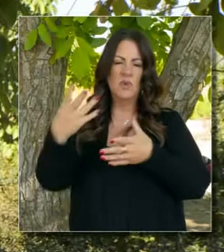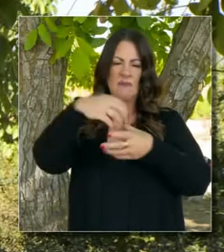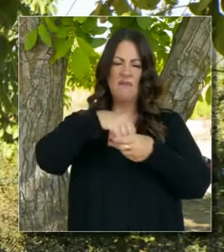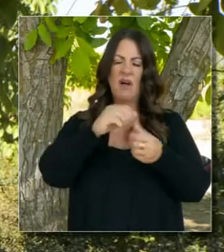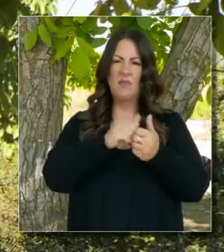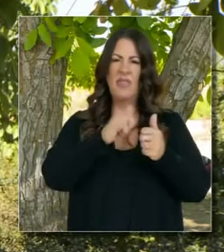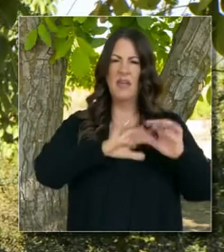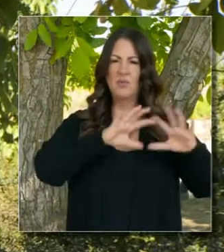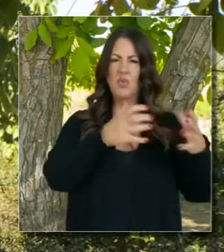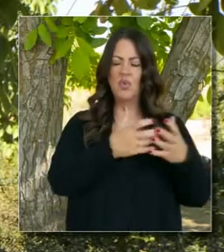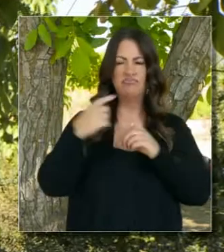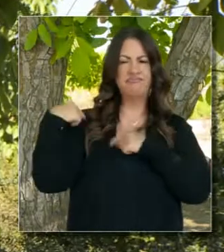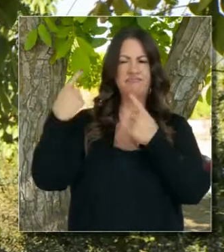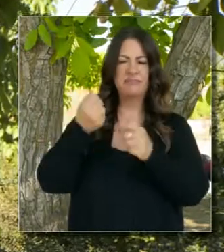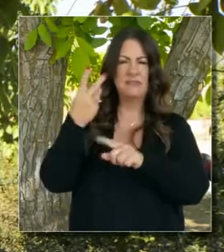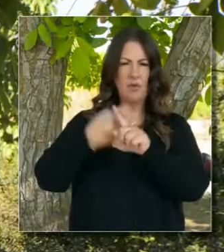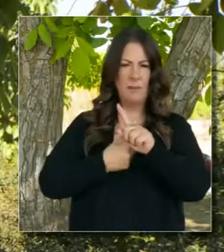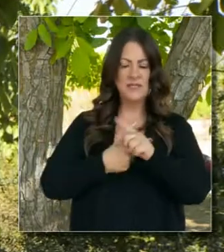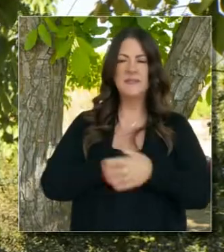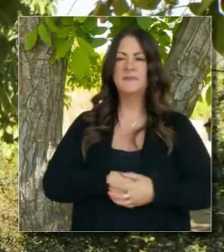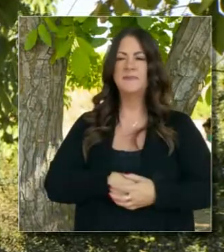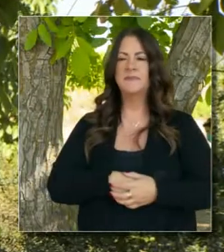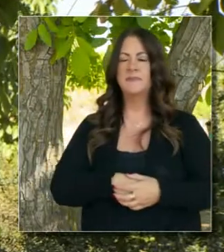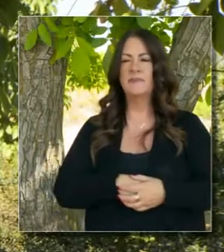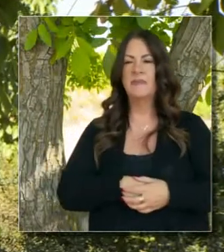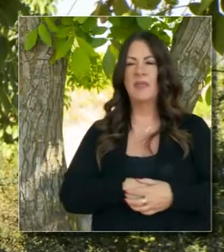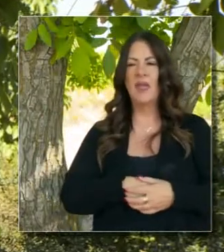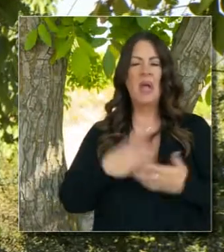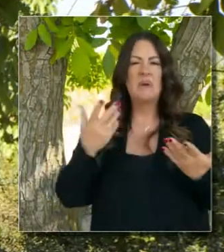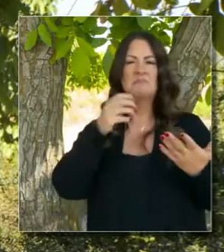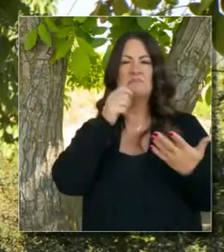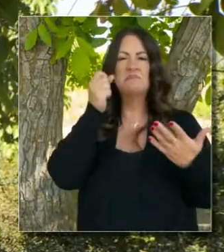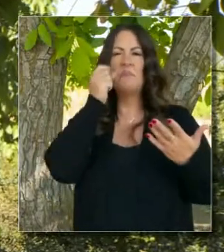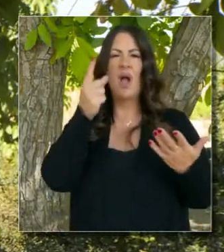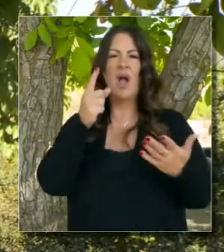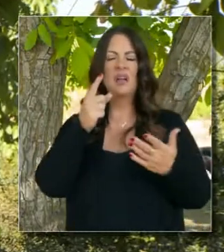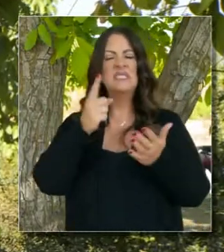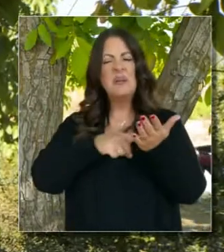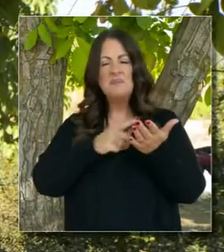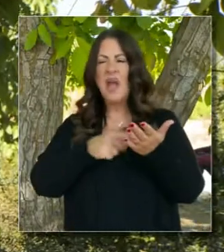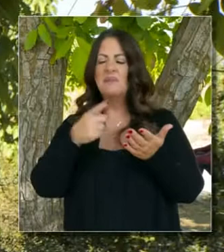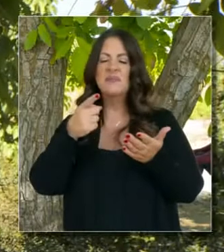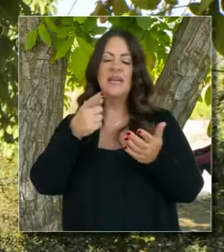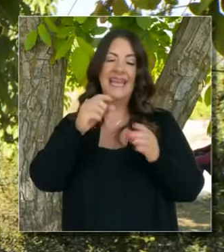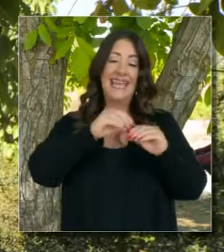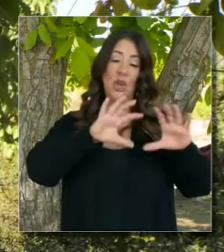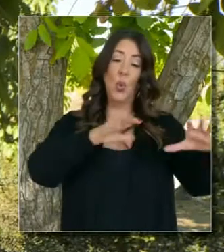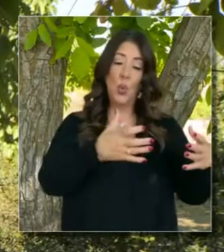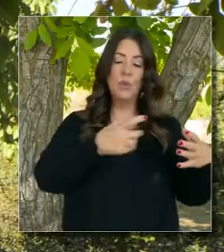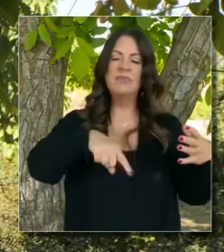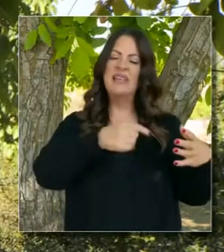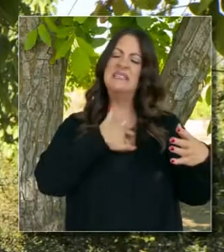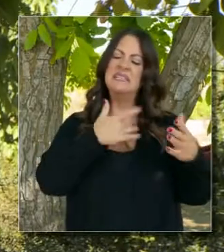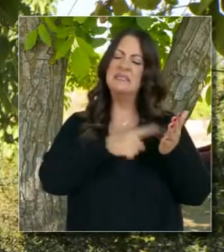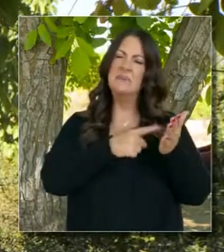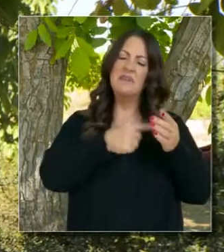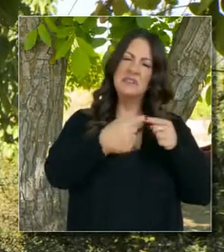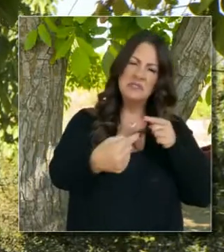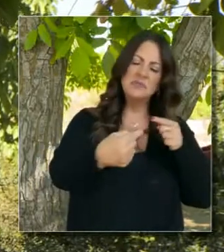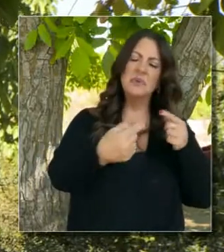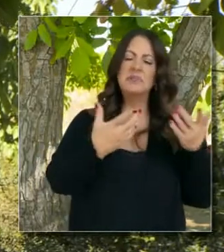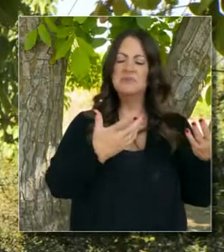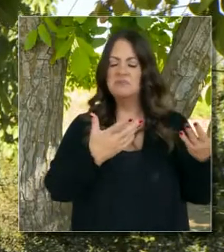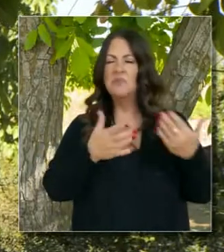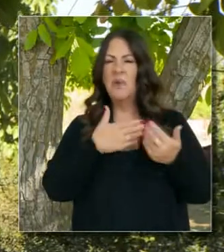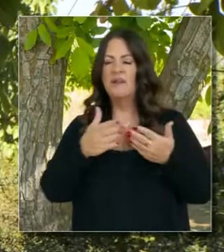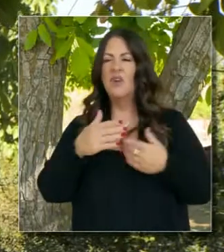el periodo de los últimos meses. Y a mí no me sorprendió para nada que iba a haber desacuerdos de